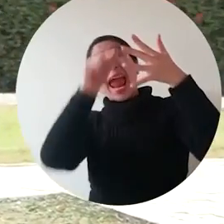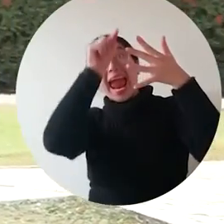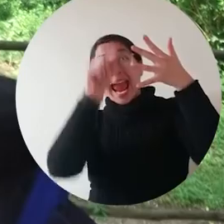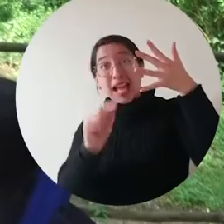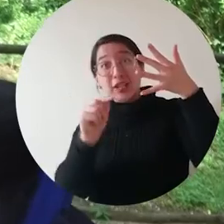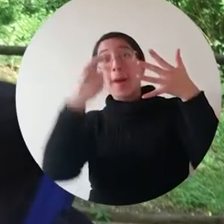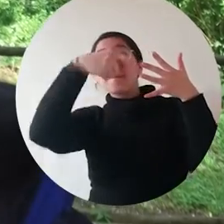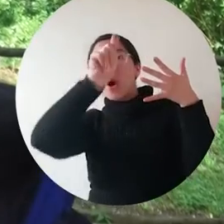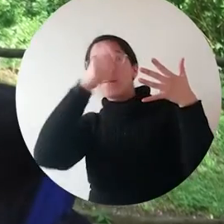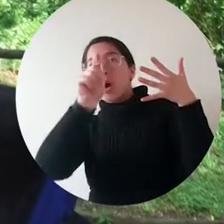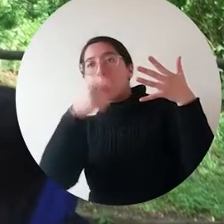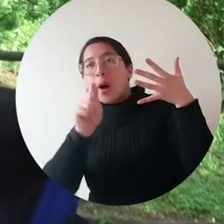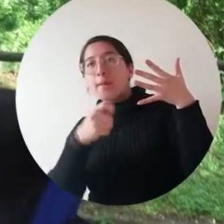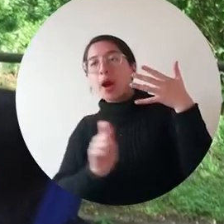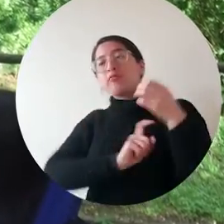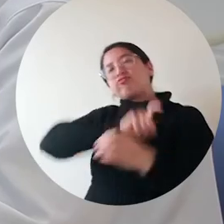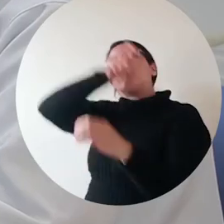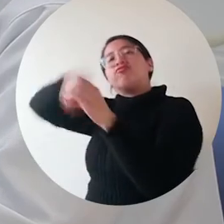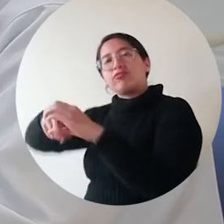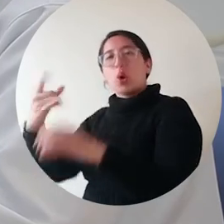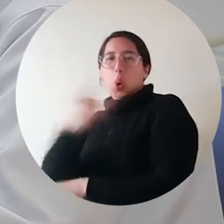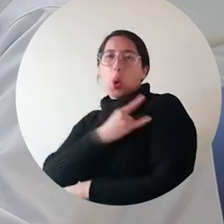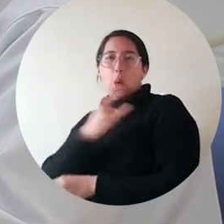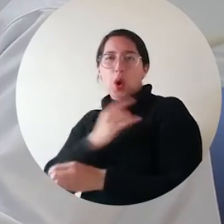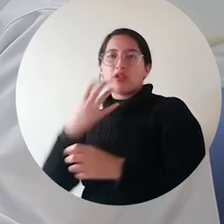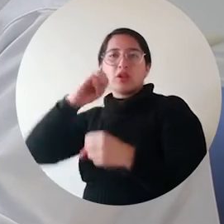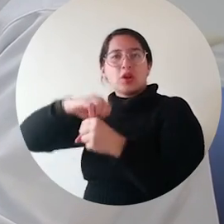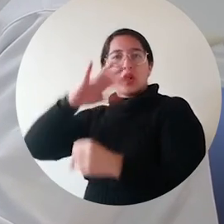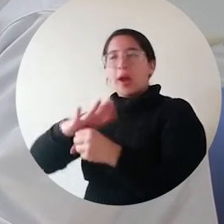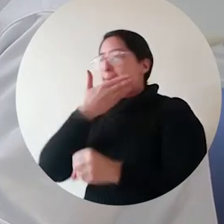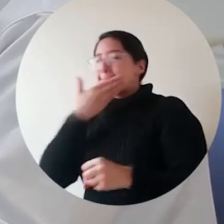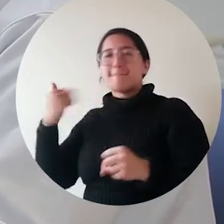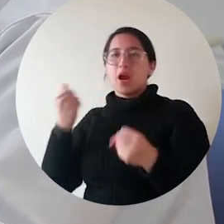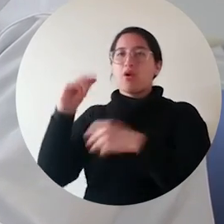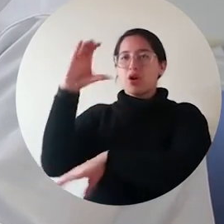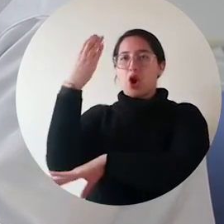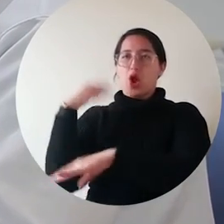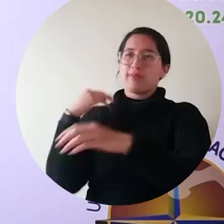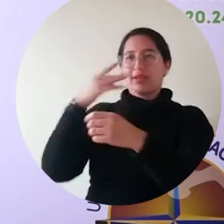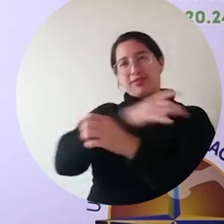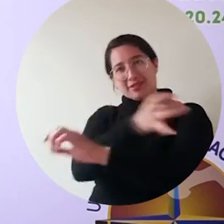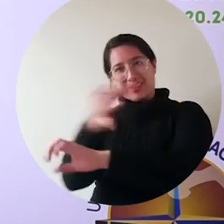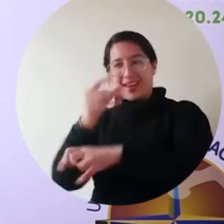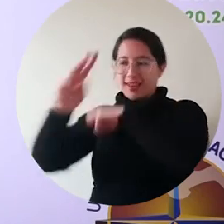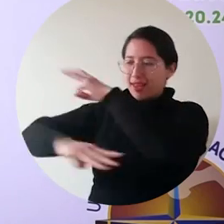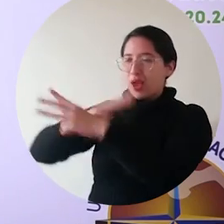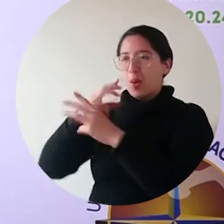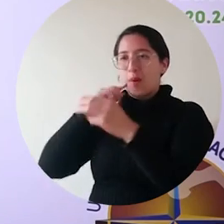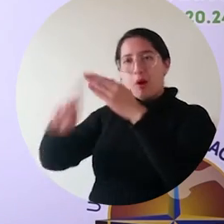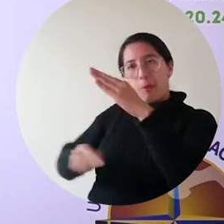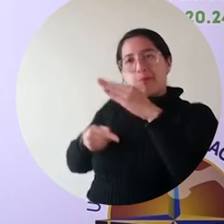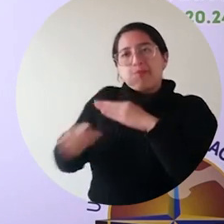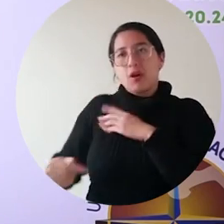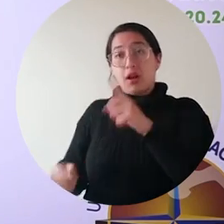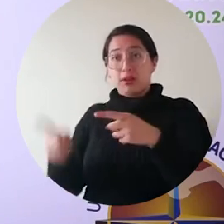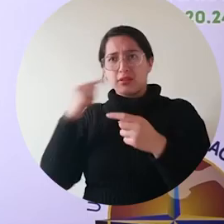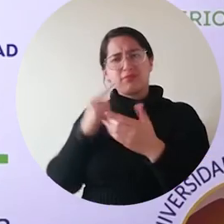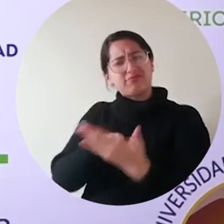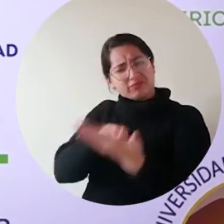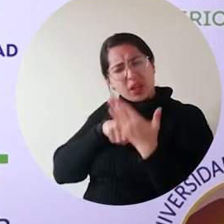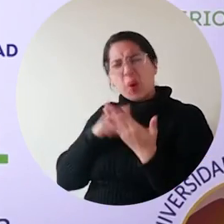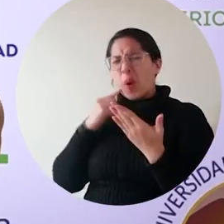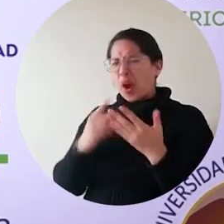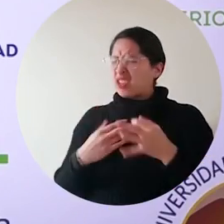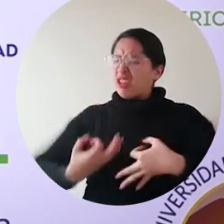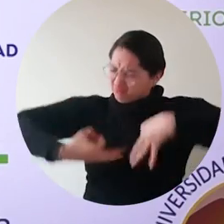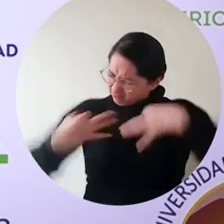otros factores que le permitieron a Unimagdalena ser la novena mejor universidad pública de Colombia. Esto es una evidencia contundente de que esta universidad se maneja